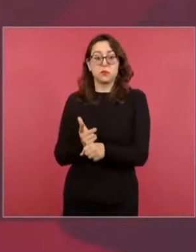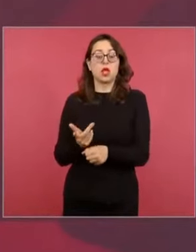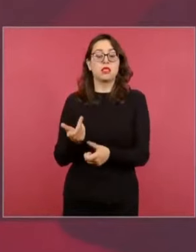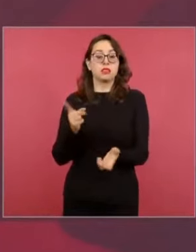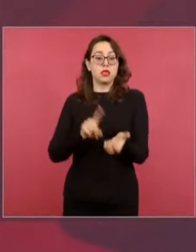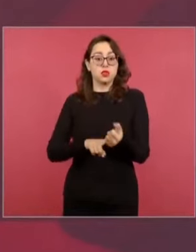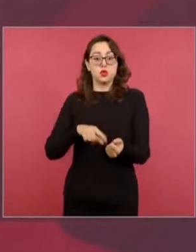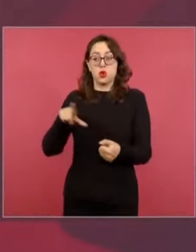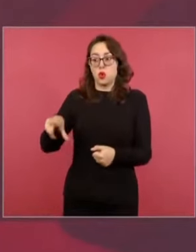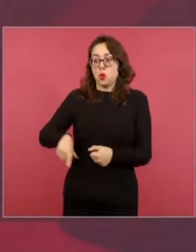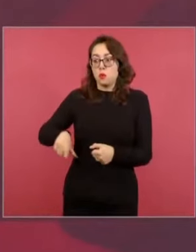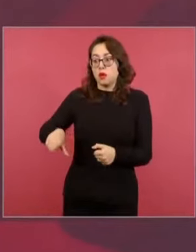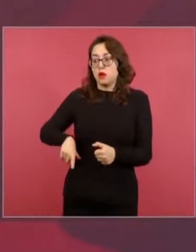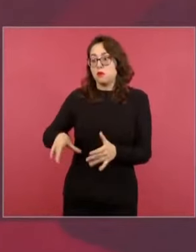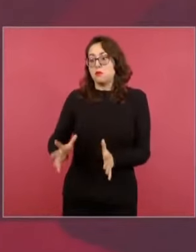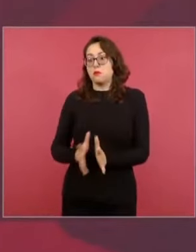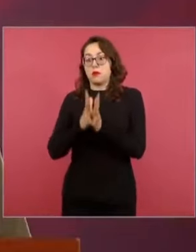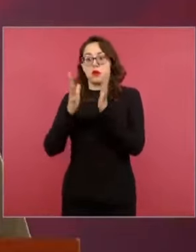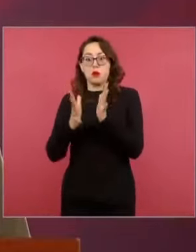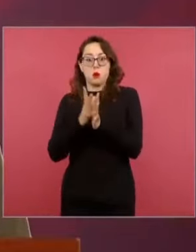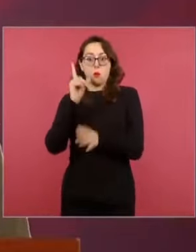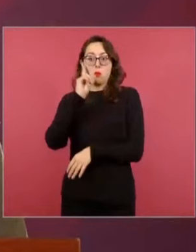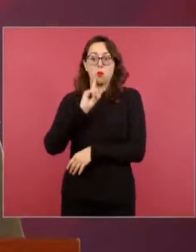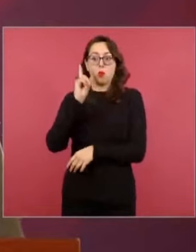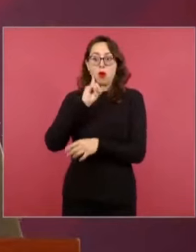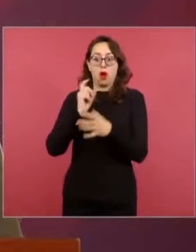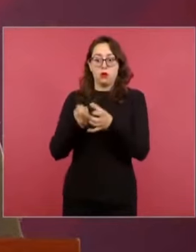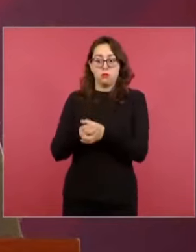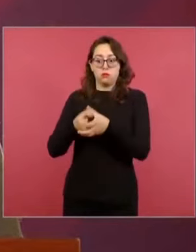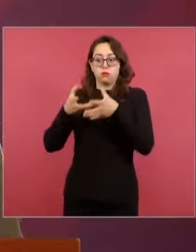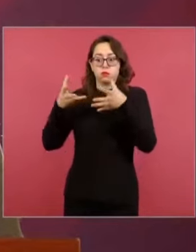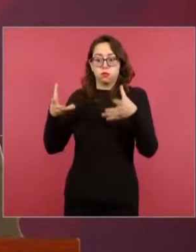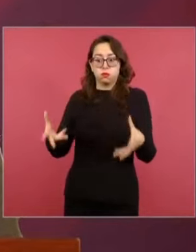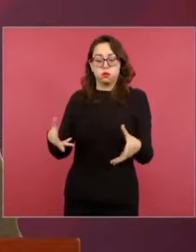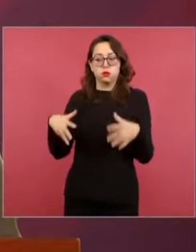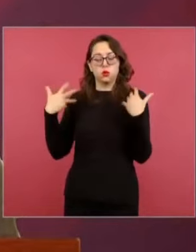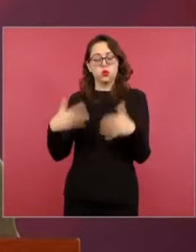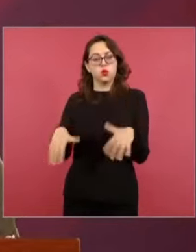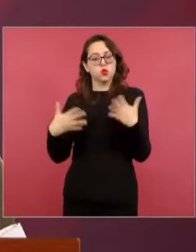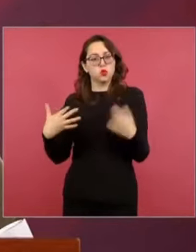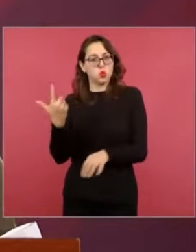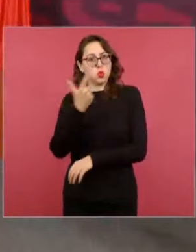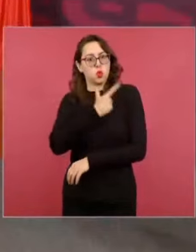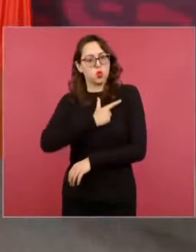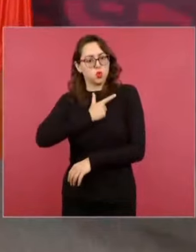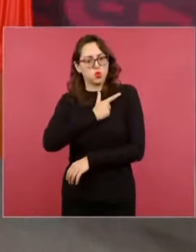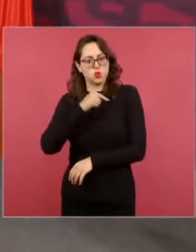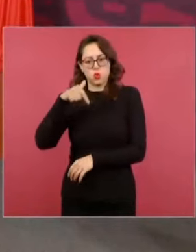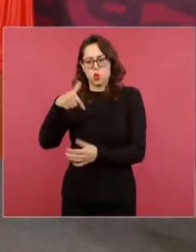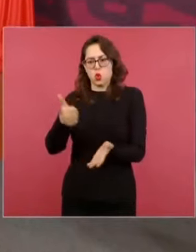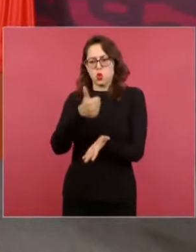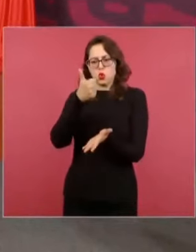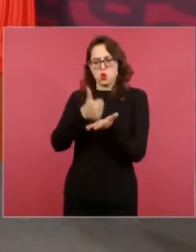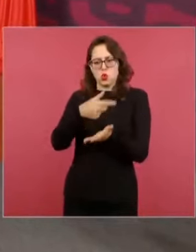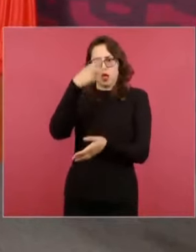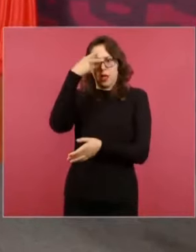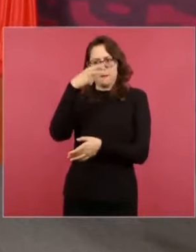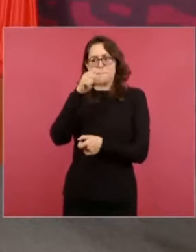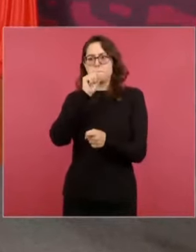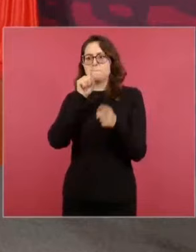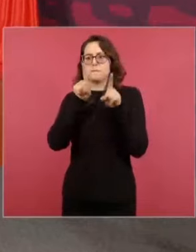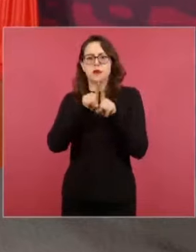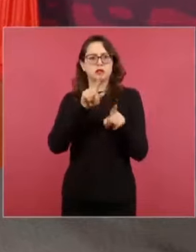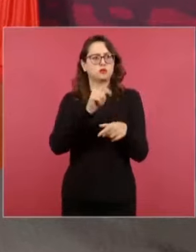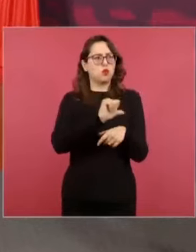pública, tanto en el caso de la ciudad como de todo el país. Eso está de manifiesto